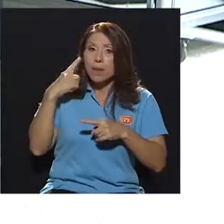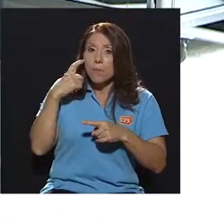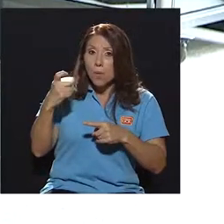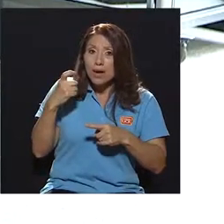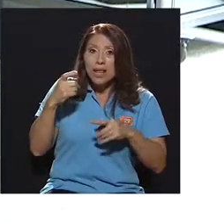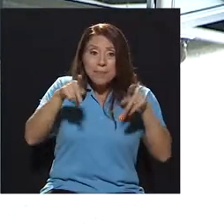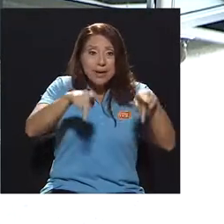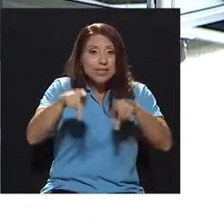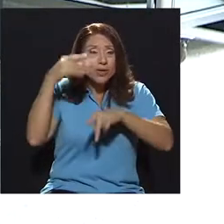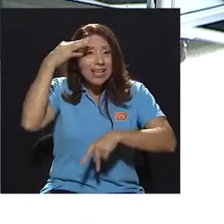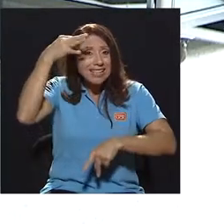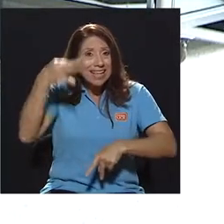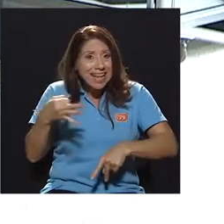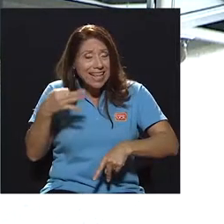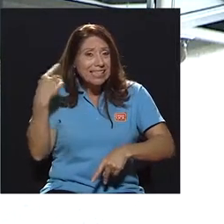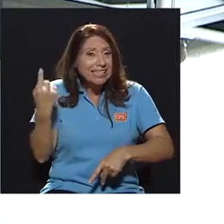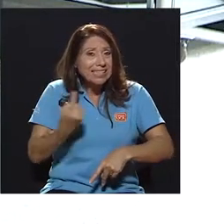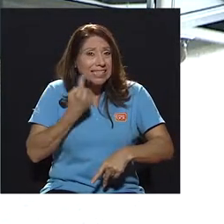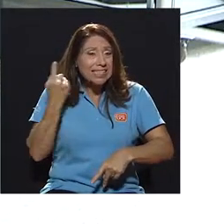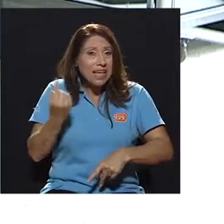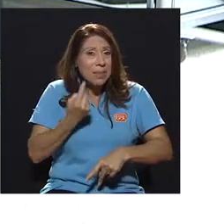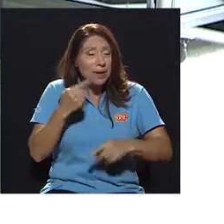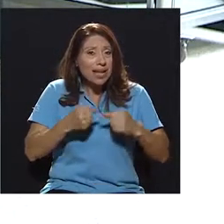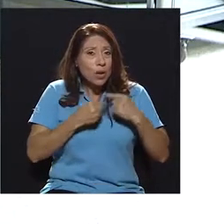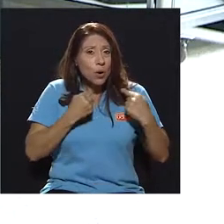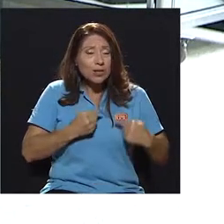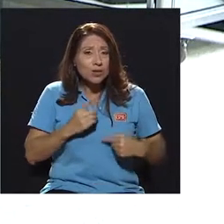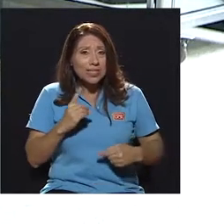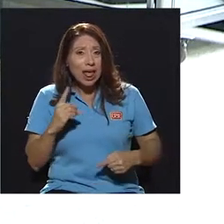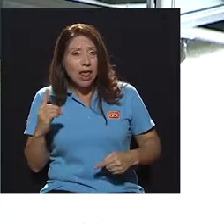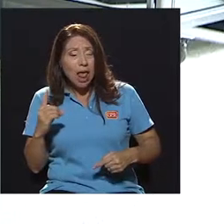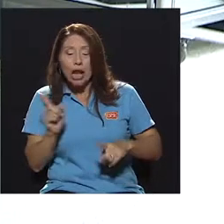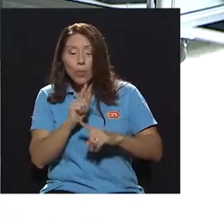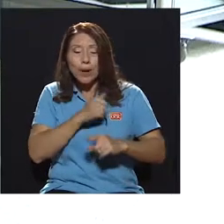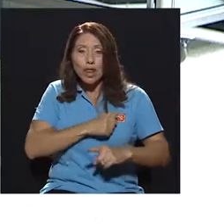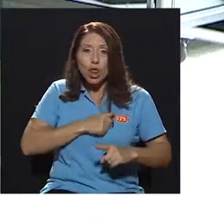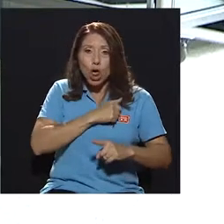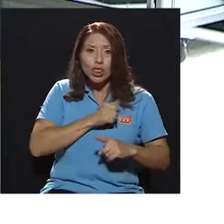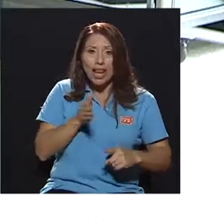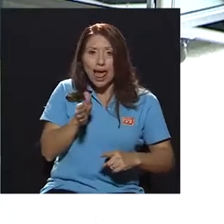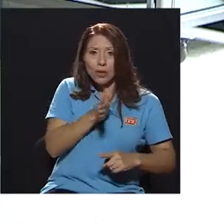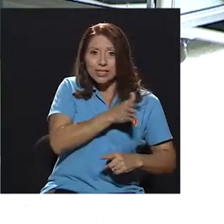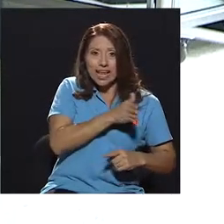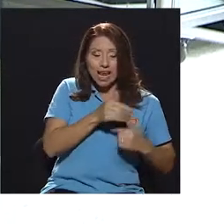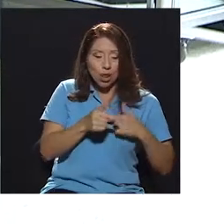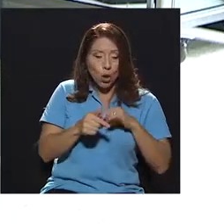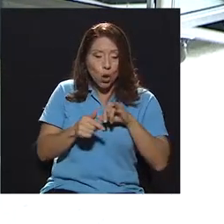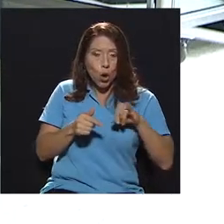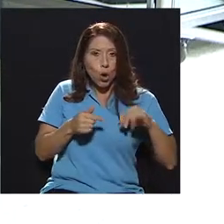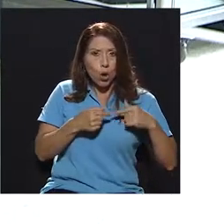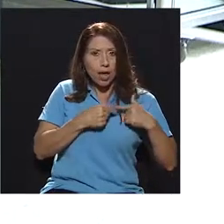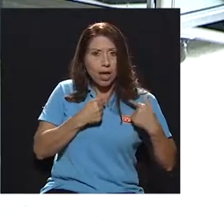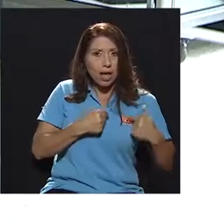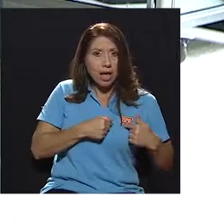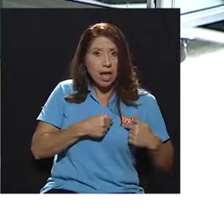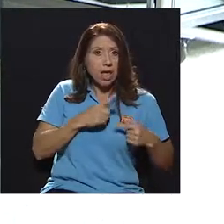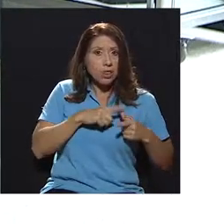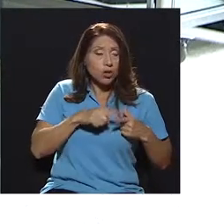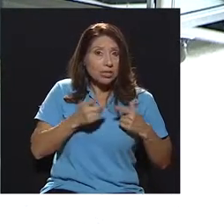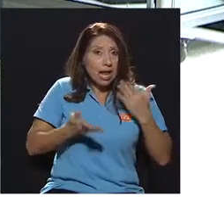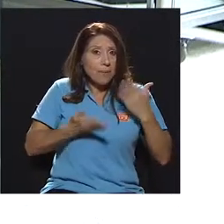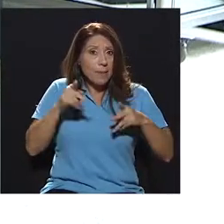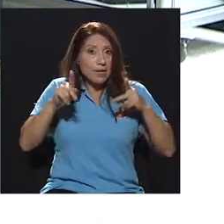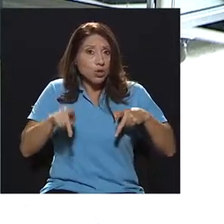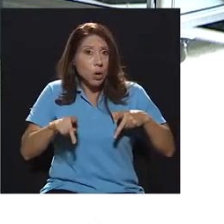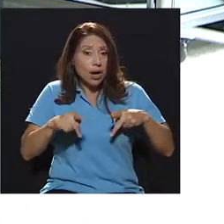porque existe una creencia que el corazón está al lado derecho. Por supuesto. Del lado izquierdo, perdón. Y entonces podría existir